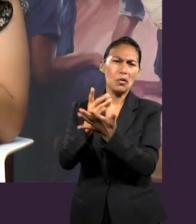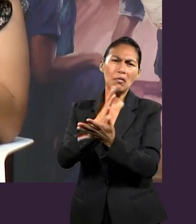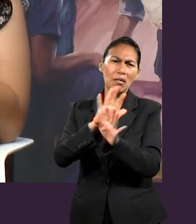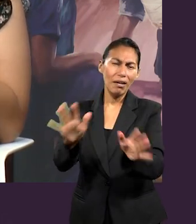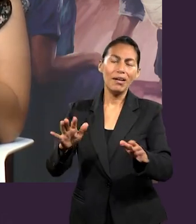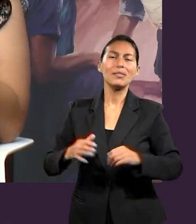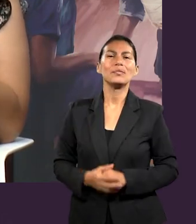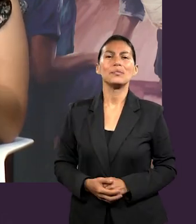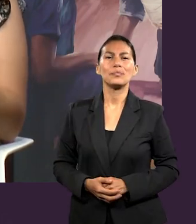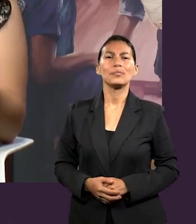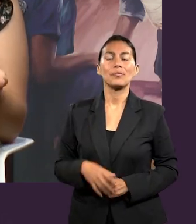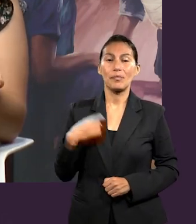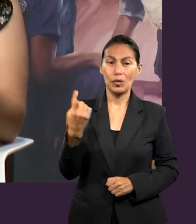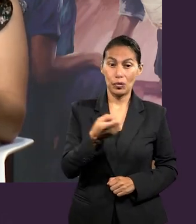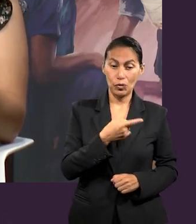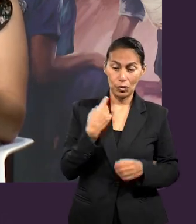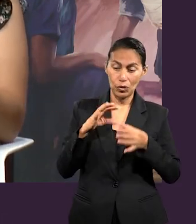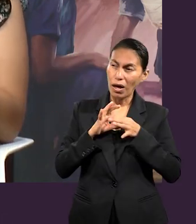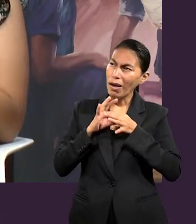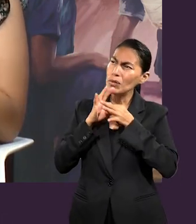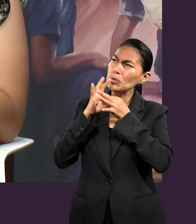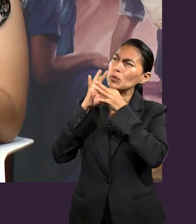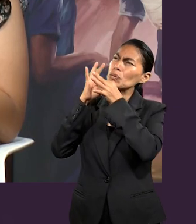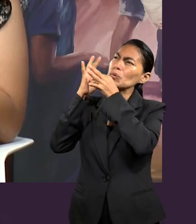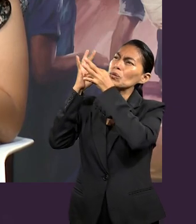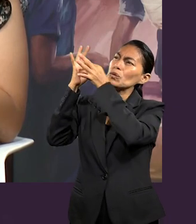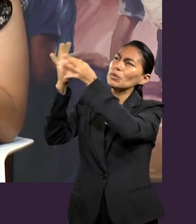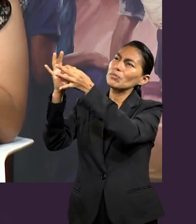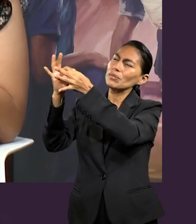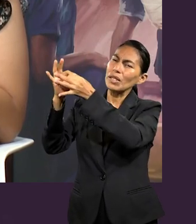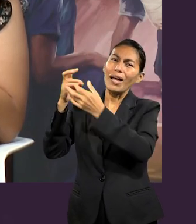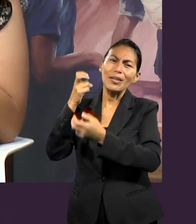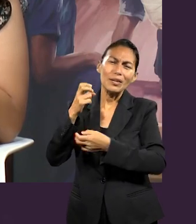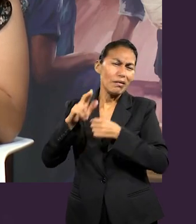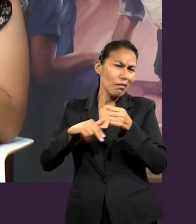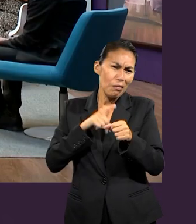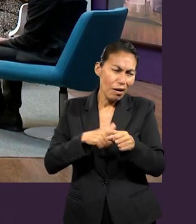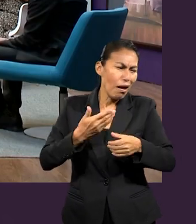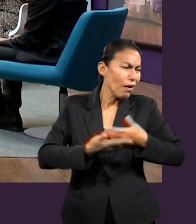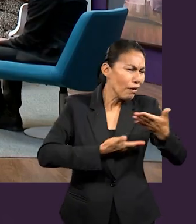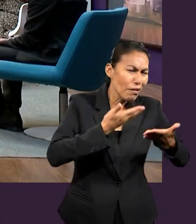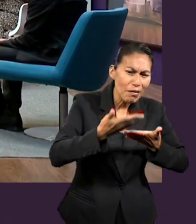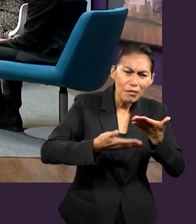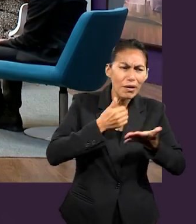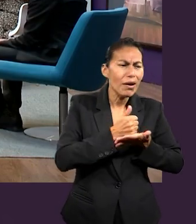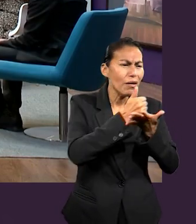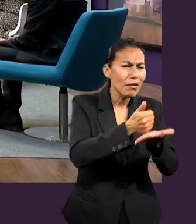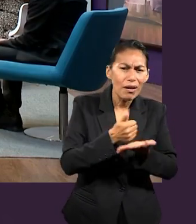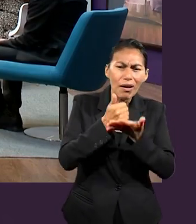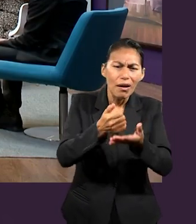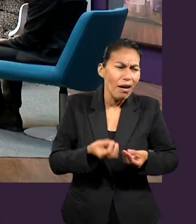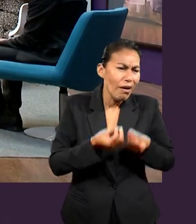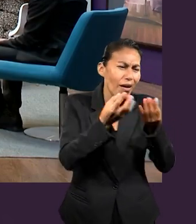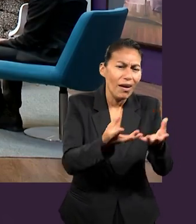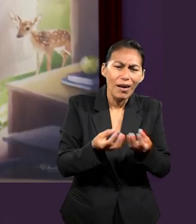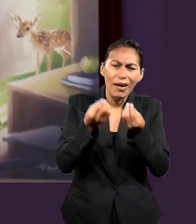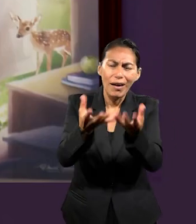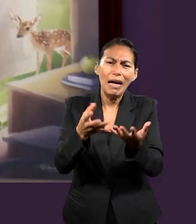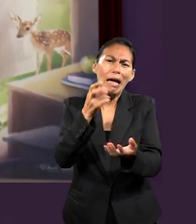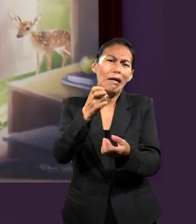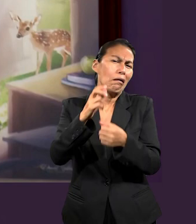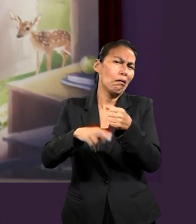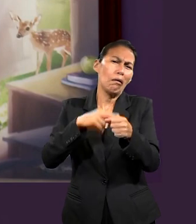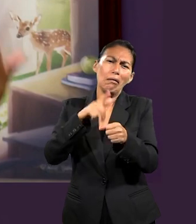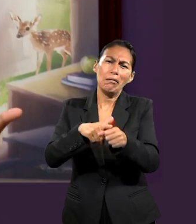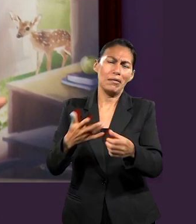que hacer y es algo que cuando estás en Cristo naturalmente sale servir, ¿verdad? ¡Qué bendición! Claro, y sobre todo que es parte